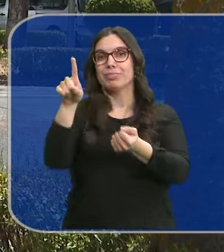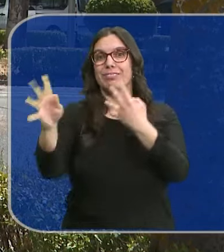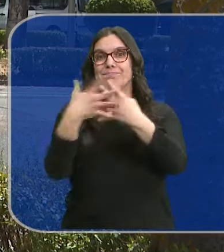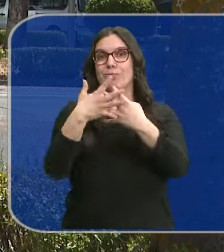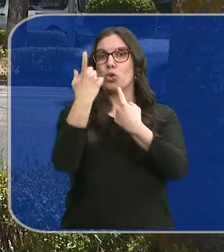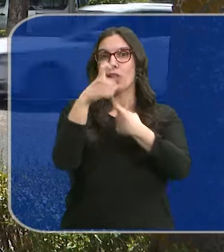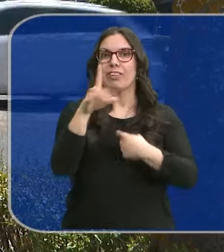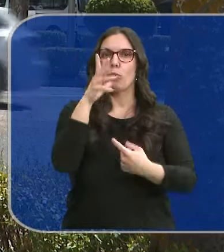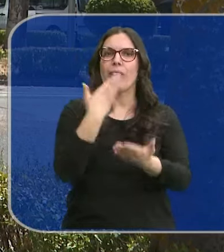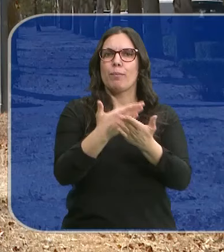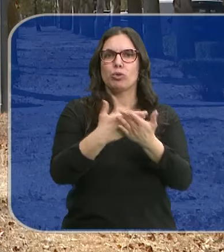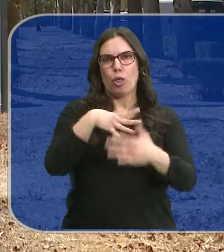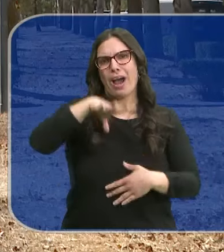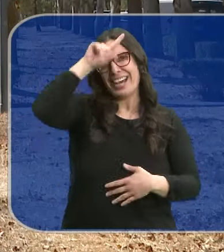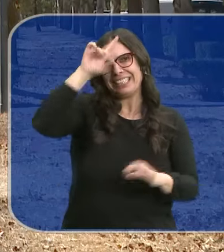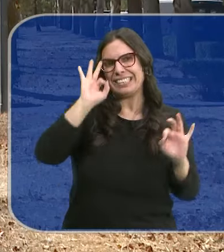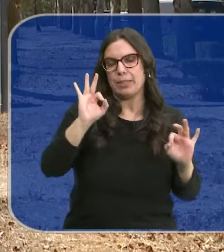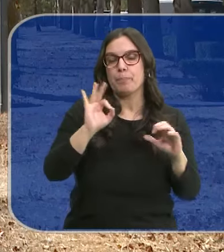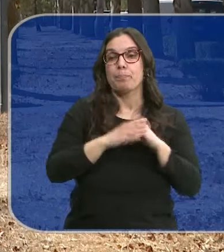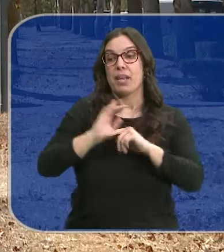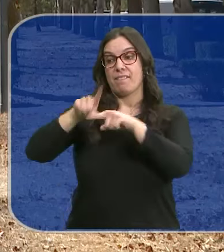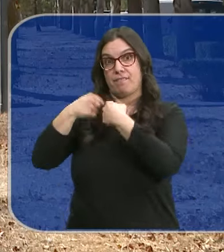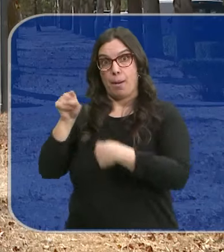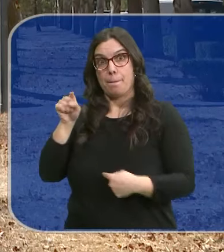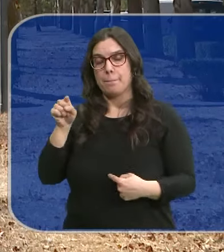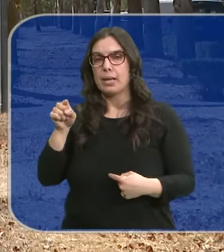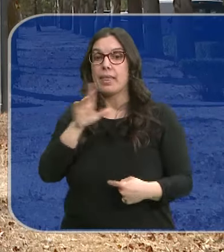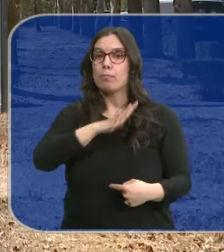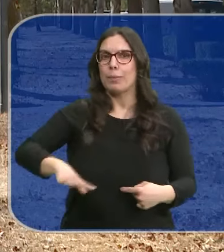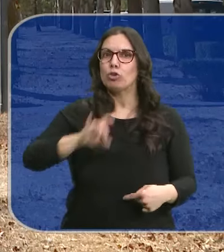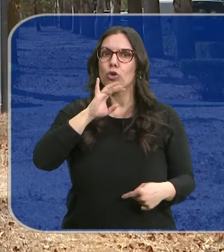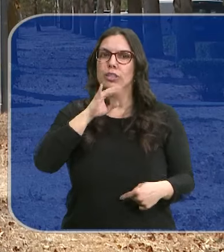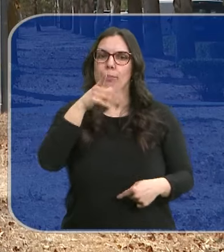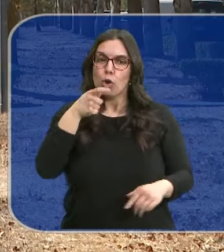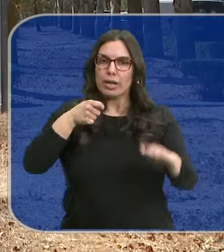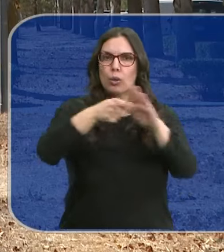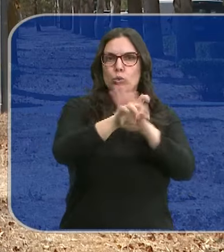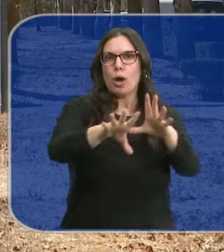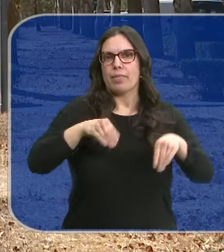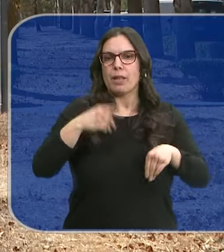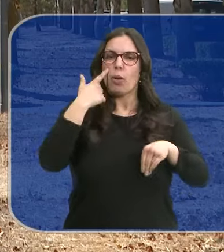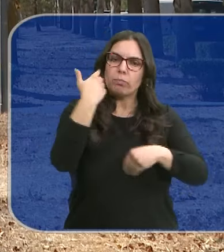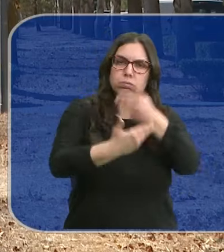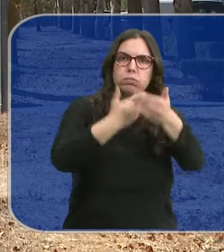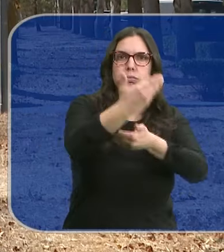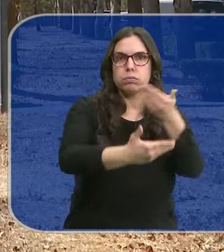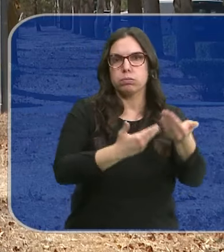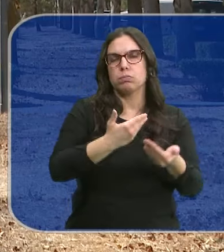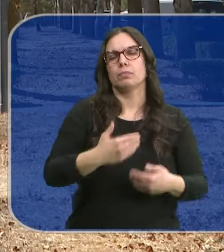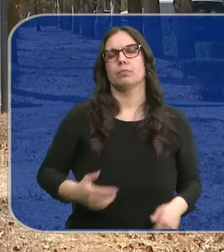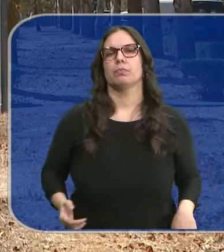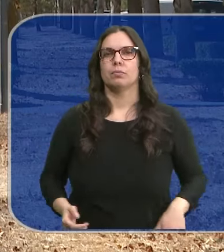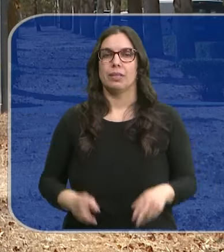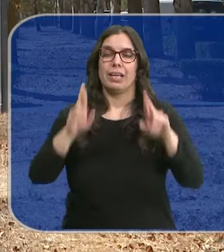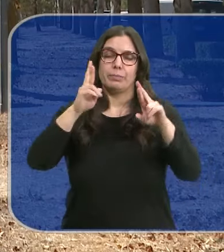en prisión por haber demostrado arrepentimiento. La familia, por el momento, se muestra satisfecha con esta decisión a la espera de que se le haga